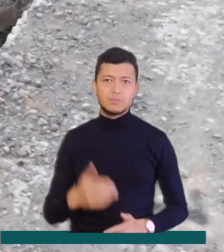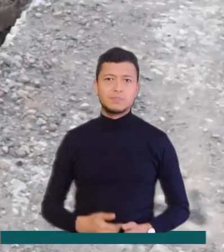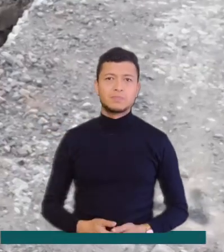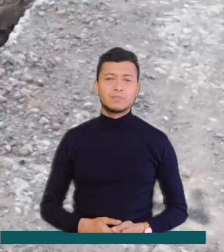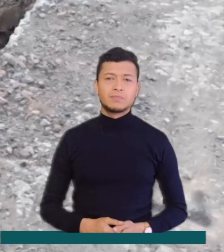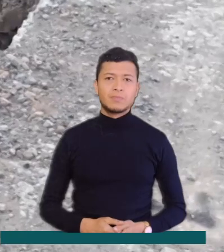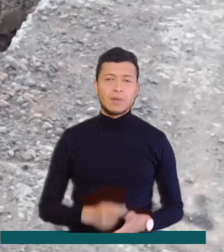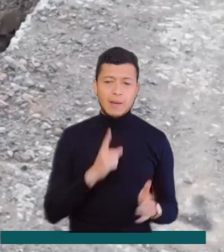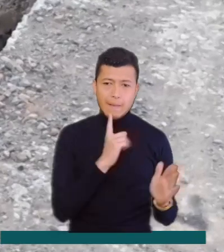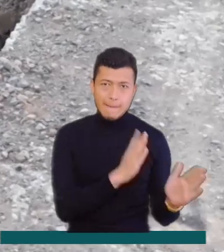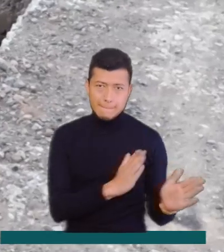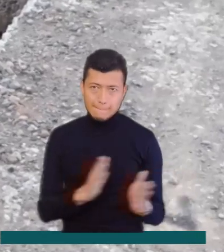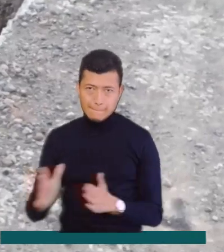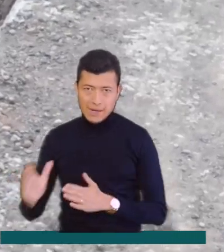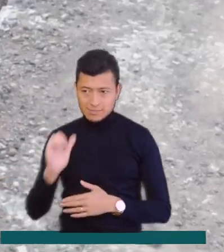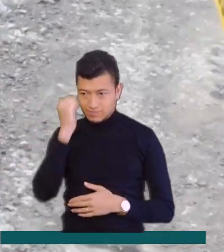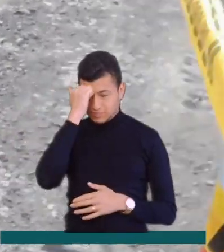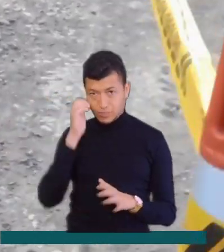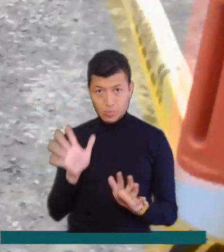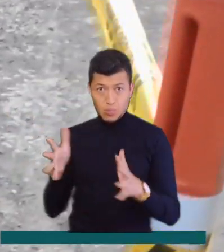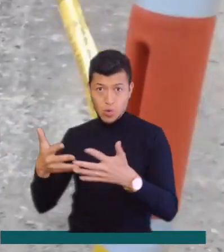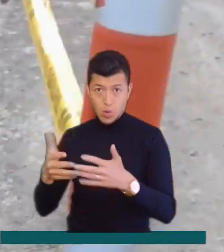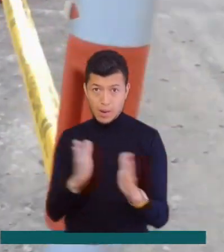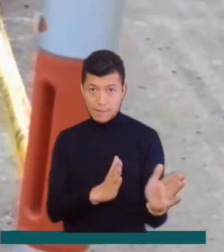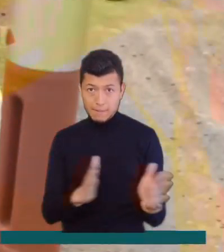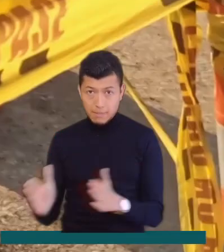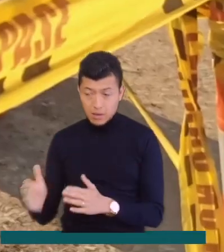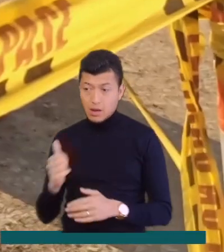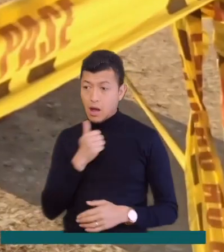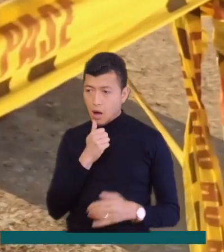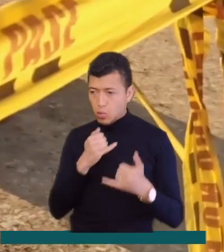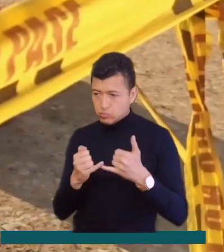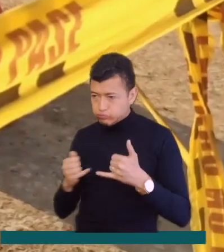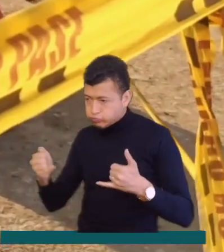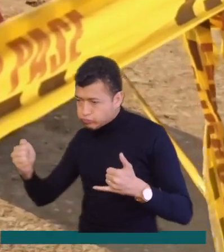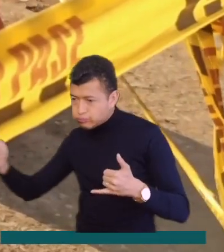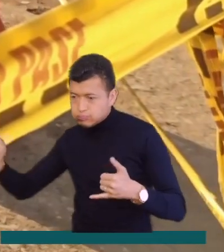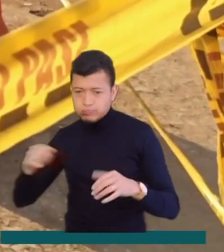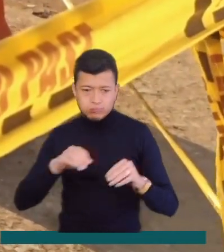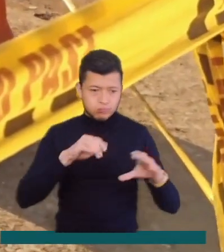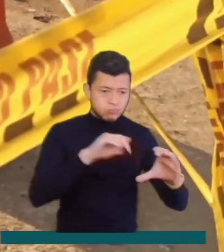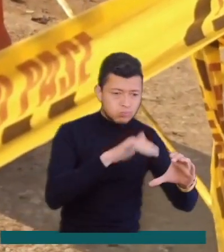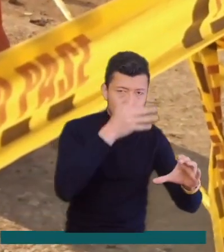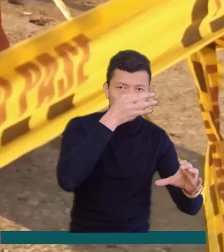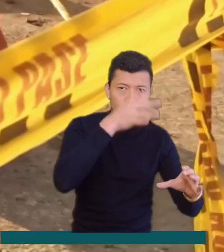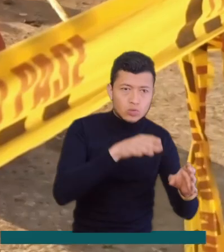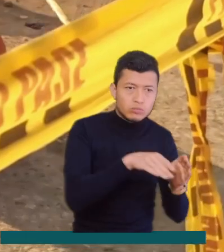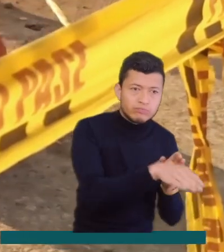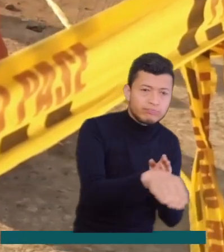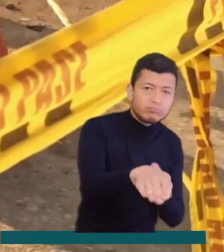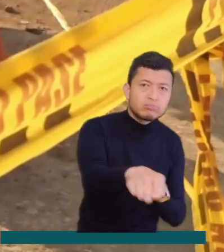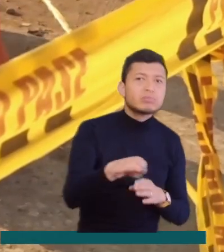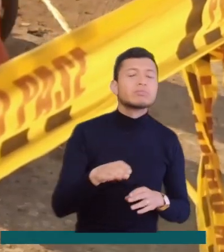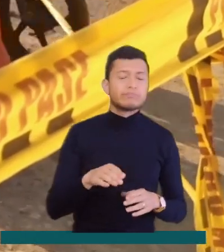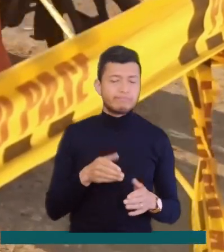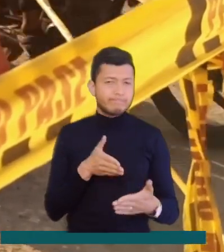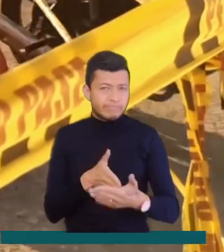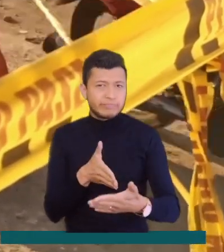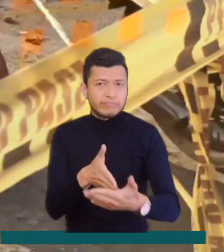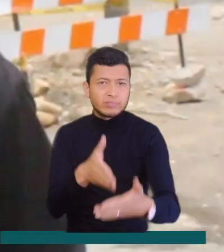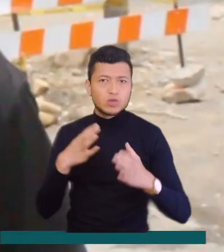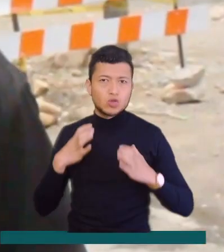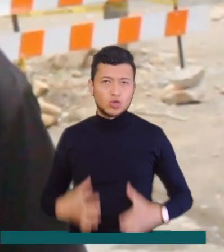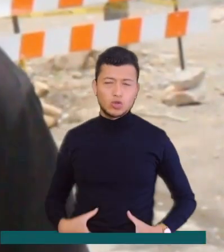plan maestro de acueducto y alcantarillado de Mocoa se viene adelantando desde hace algunos meses y con tropiezos que los propios ciudadanos advierten y